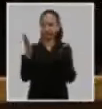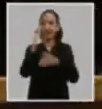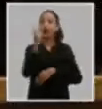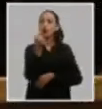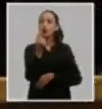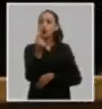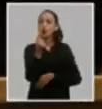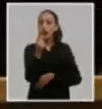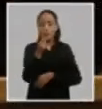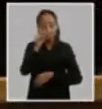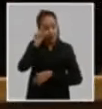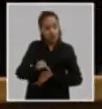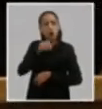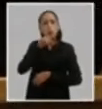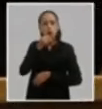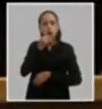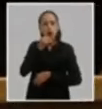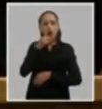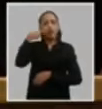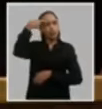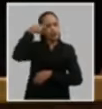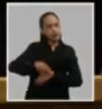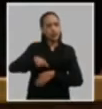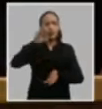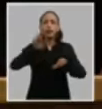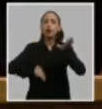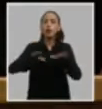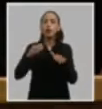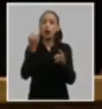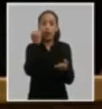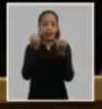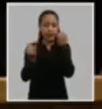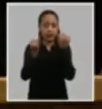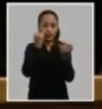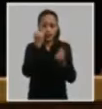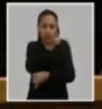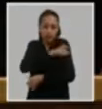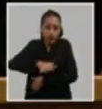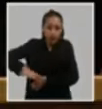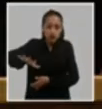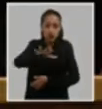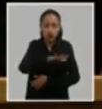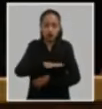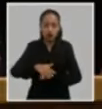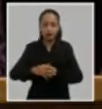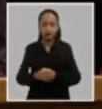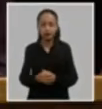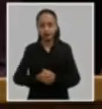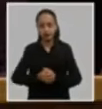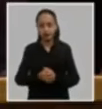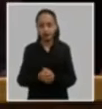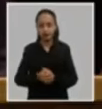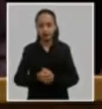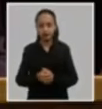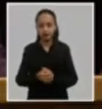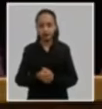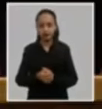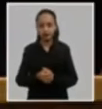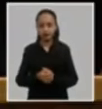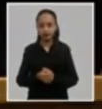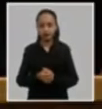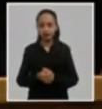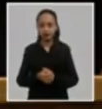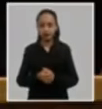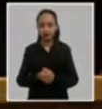adoptar decisiones de acuerdo con los intereses de toda la sociedad como parte de ello se define